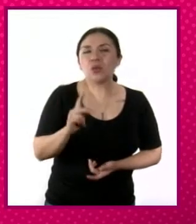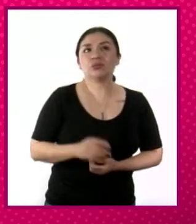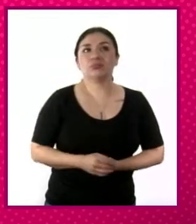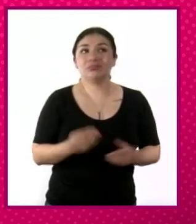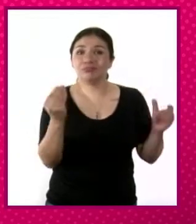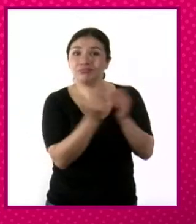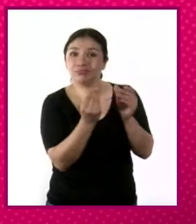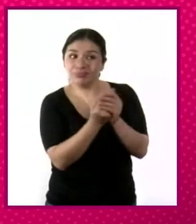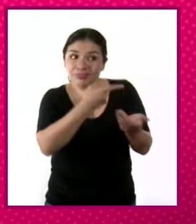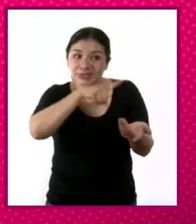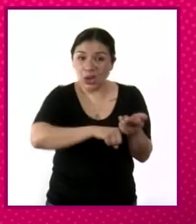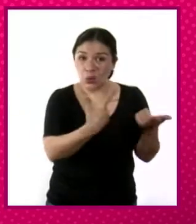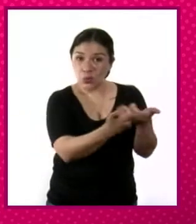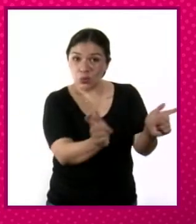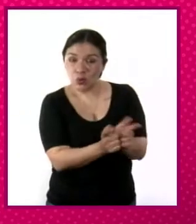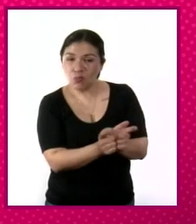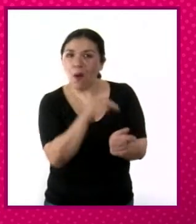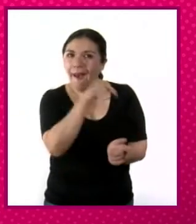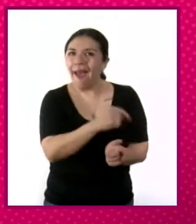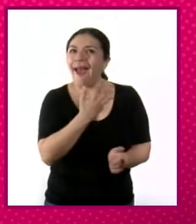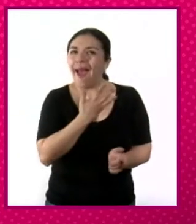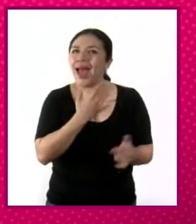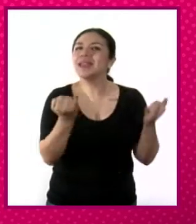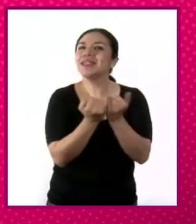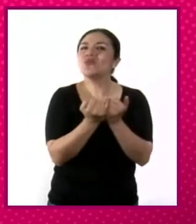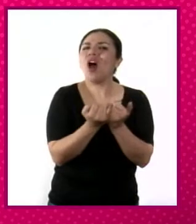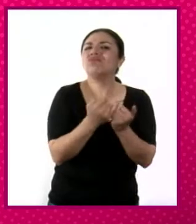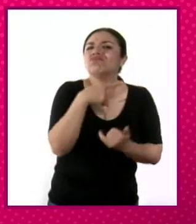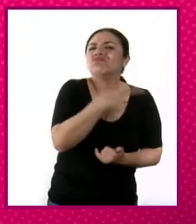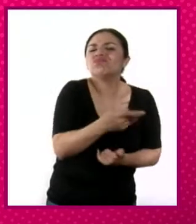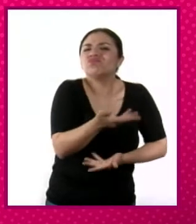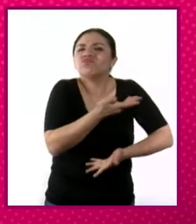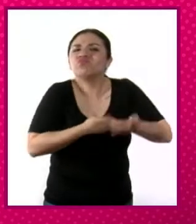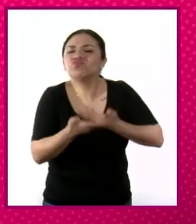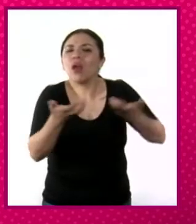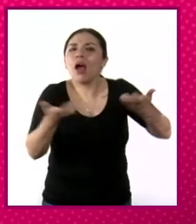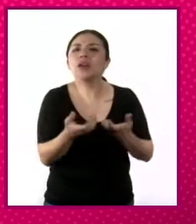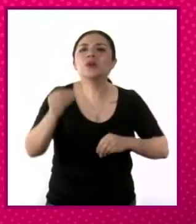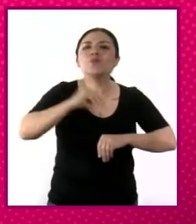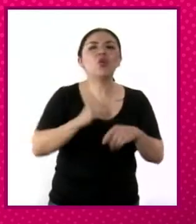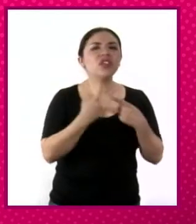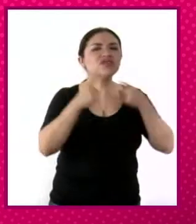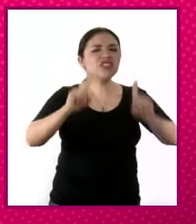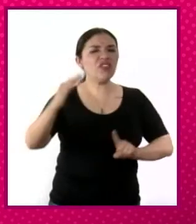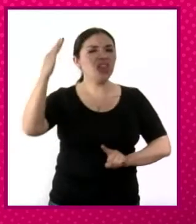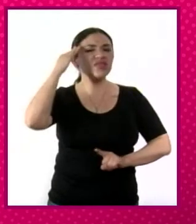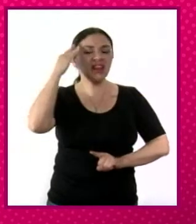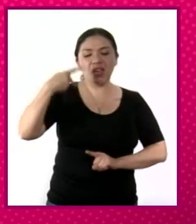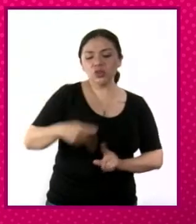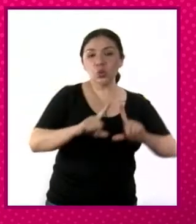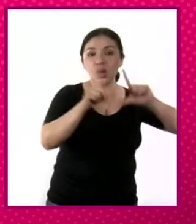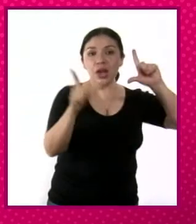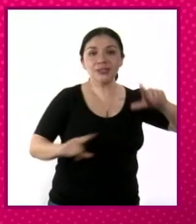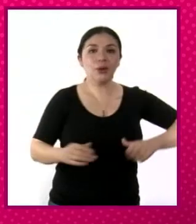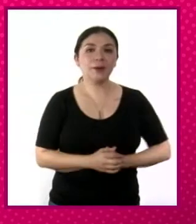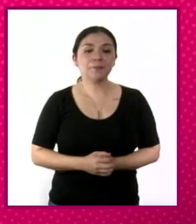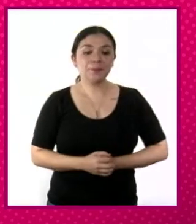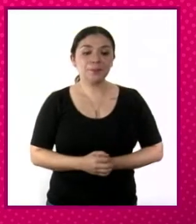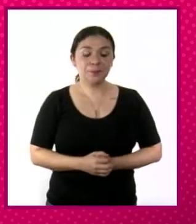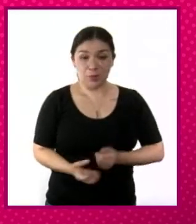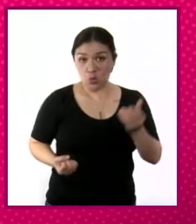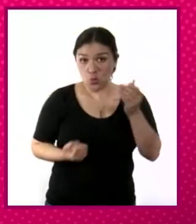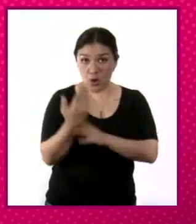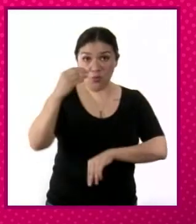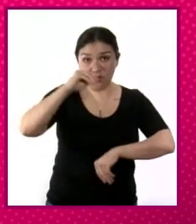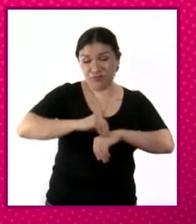interior de este partido también se convierte en un espacio donde se crea un nuevo tipo de liderazgo nacional. Este nuevo